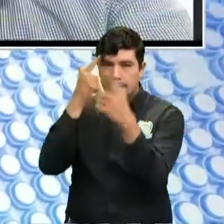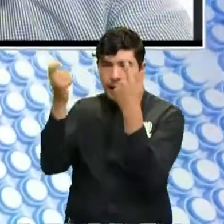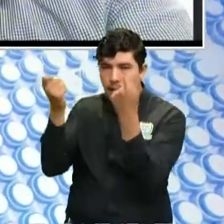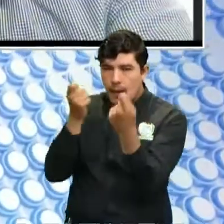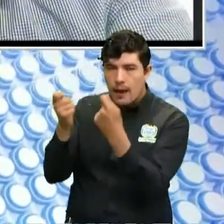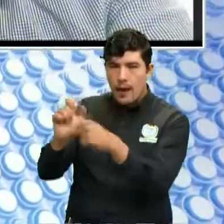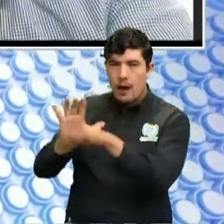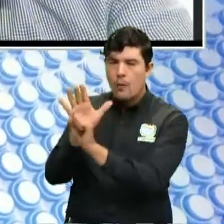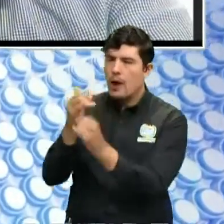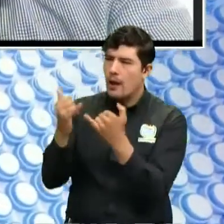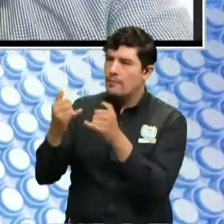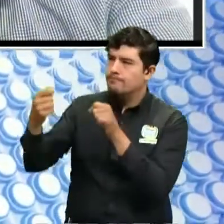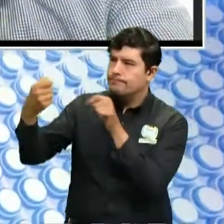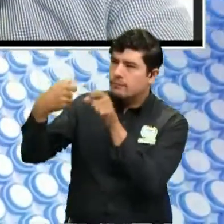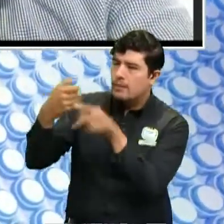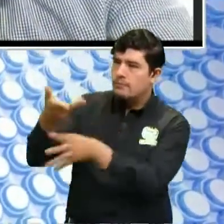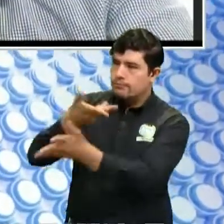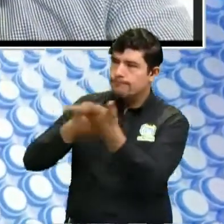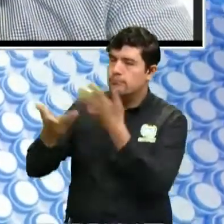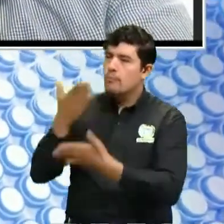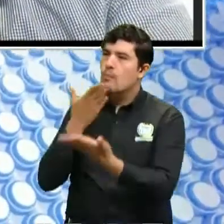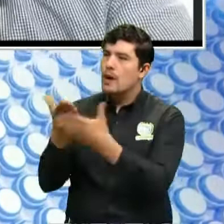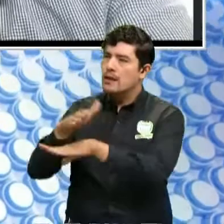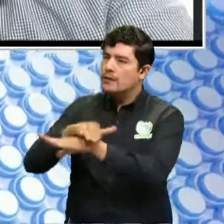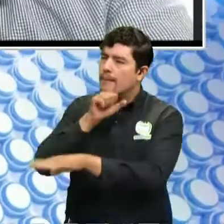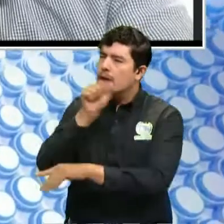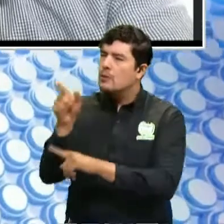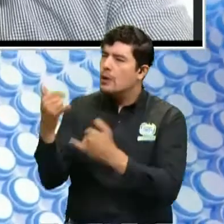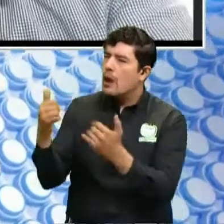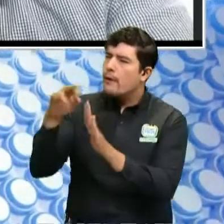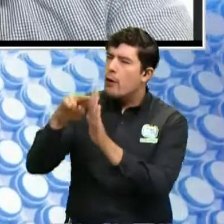nosotros. ¿Y cuáles son esas medidas que se van a implementar en el departamento?